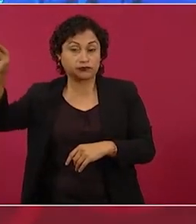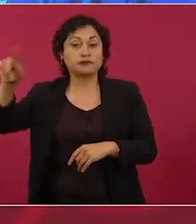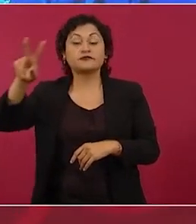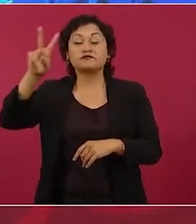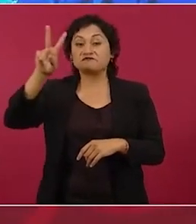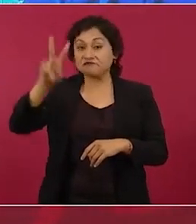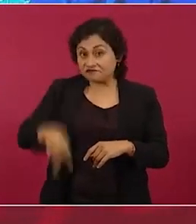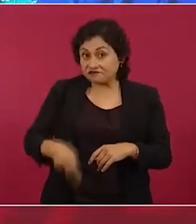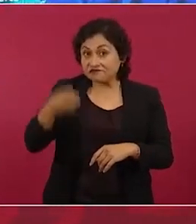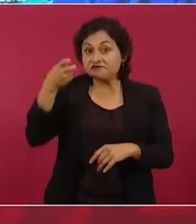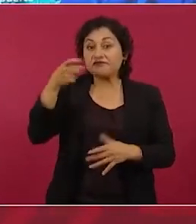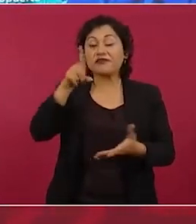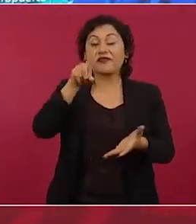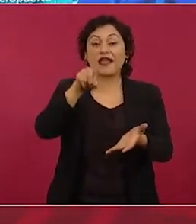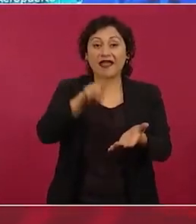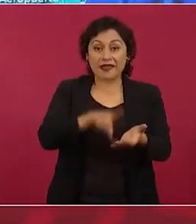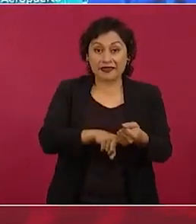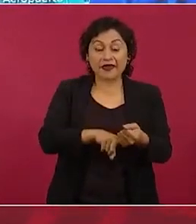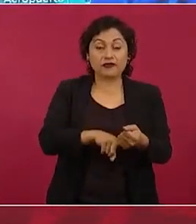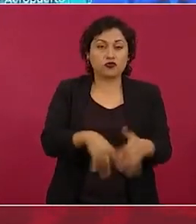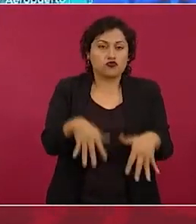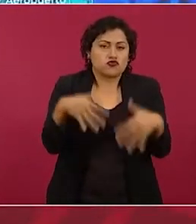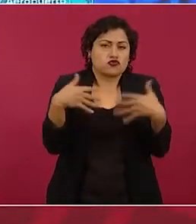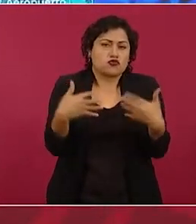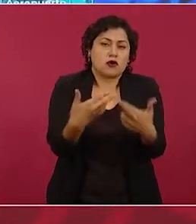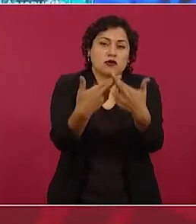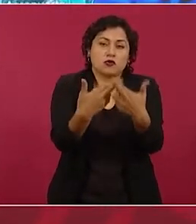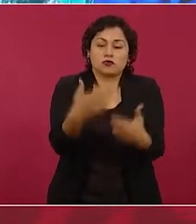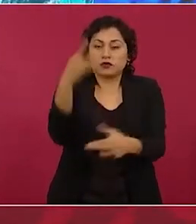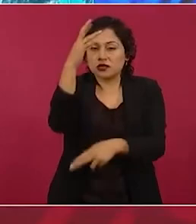cultura maya,